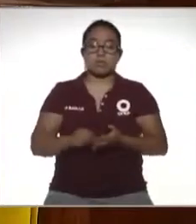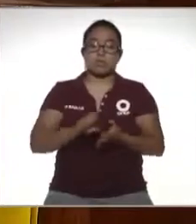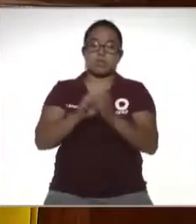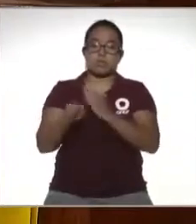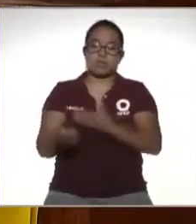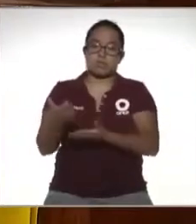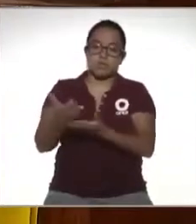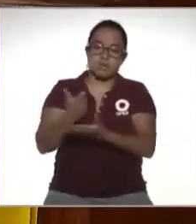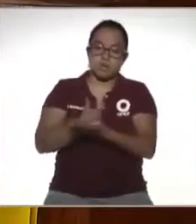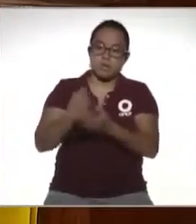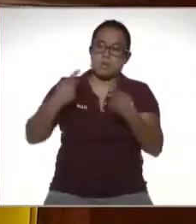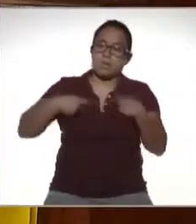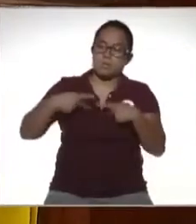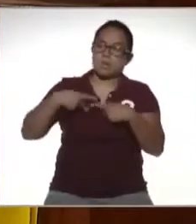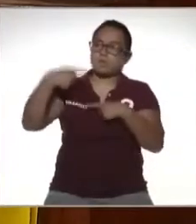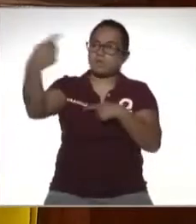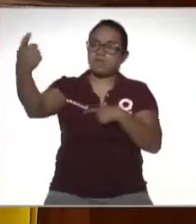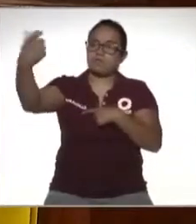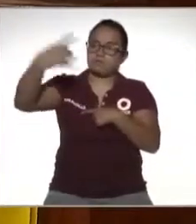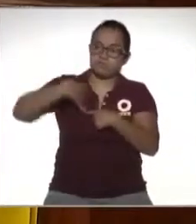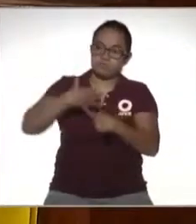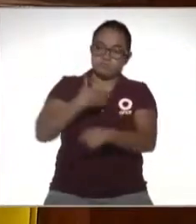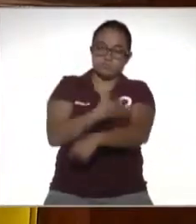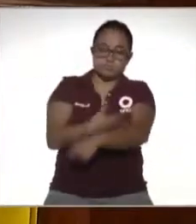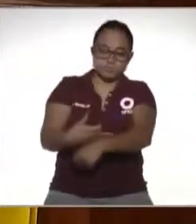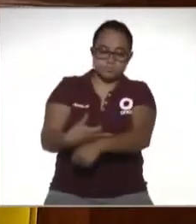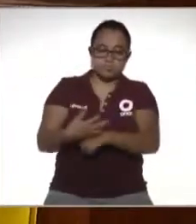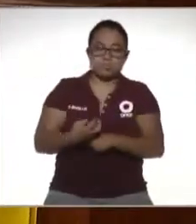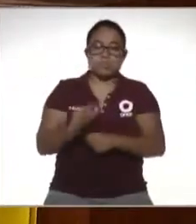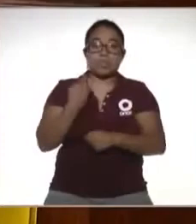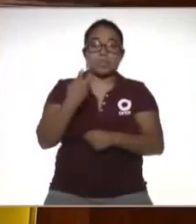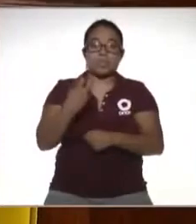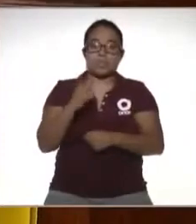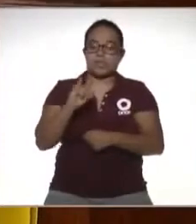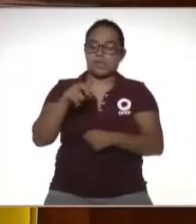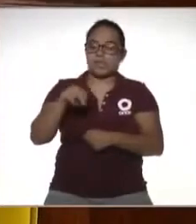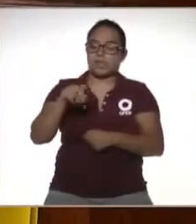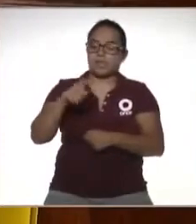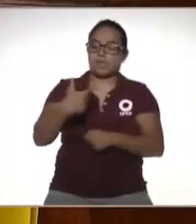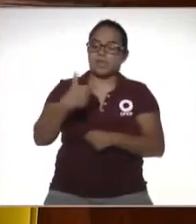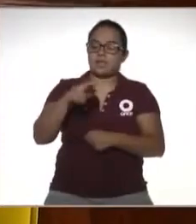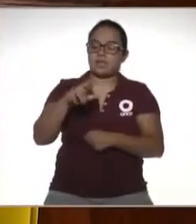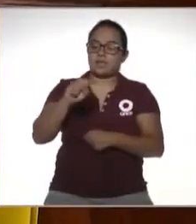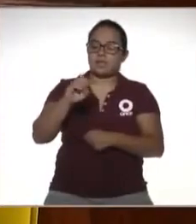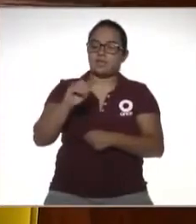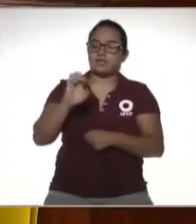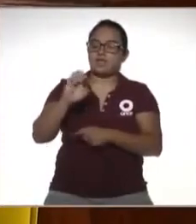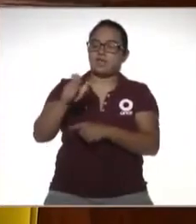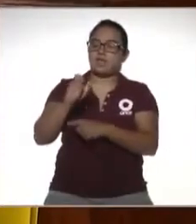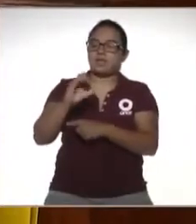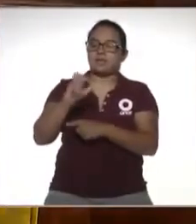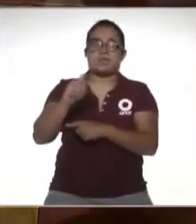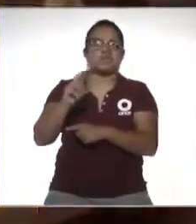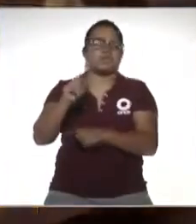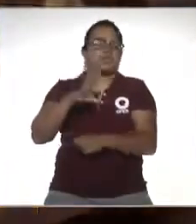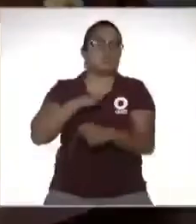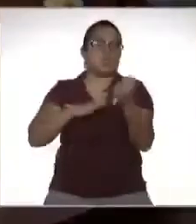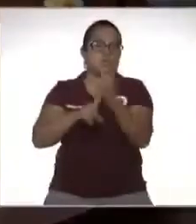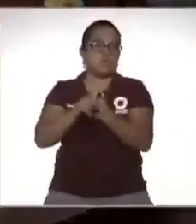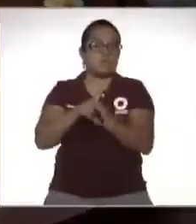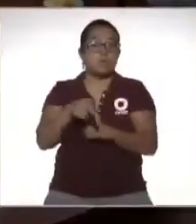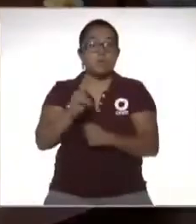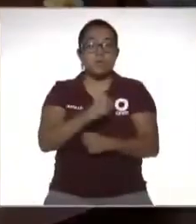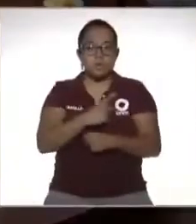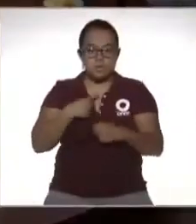recursos entre ascendientes y descendientes se considera que es un ingreso exento no hay problema pero hay que tenerlo